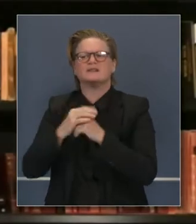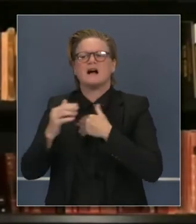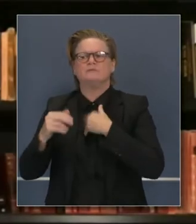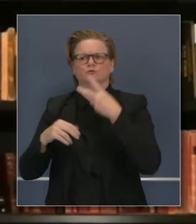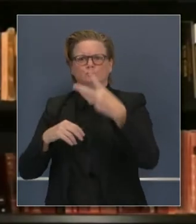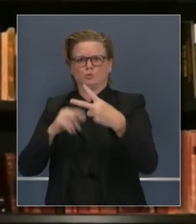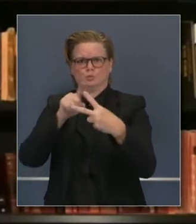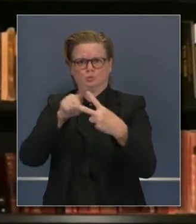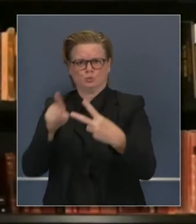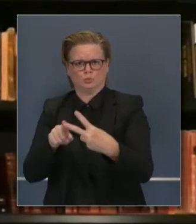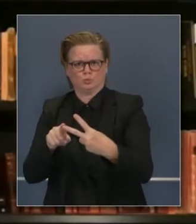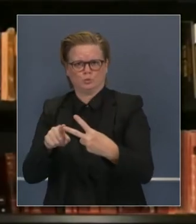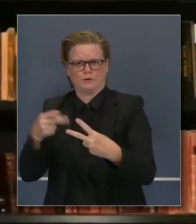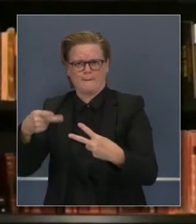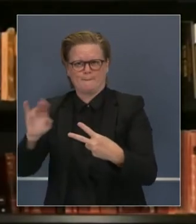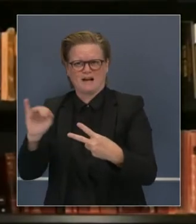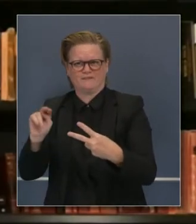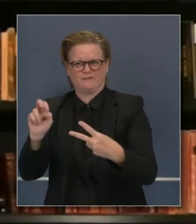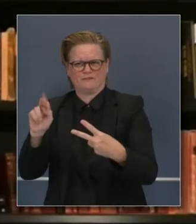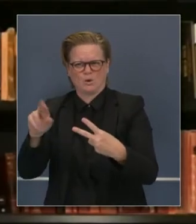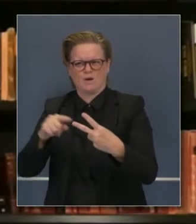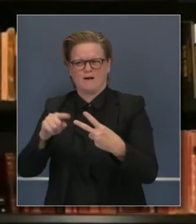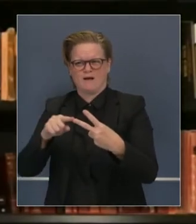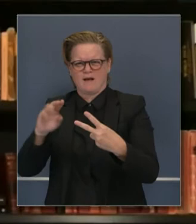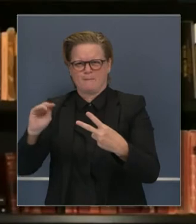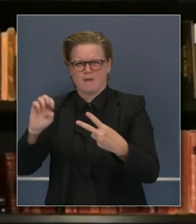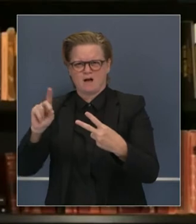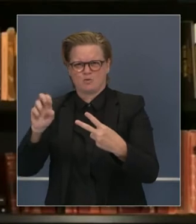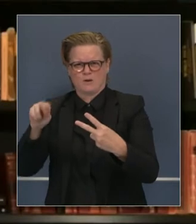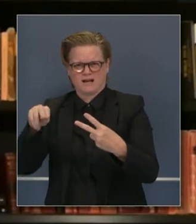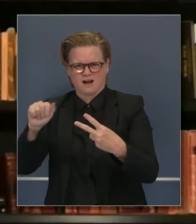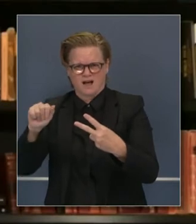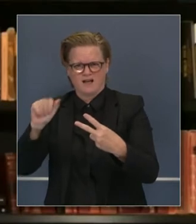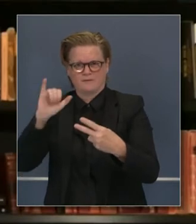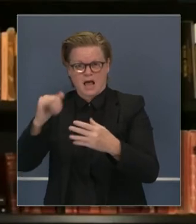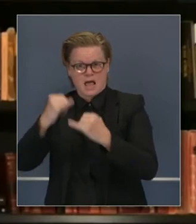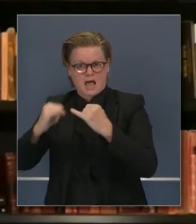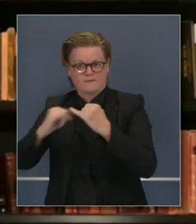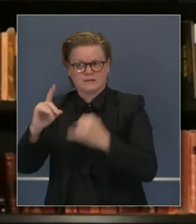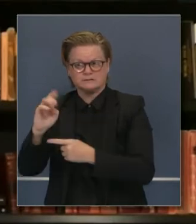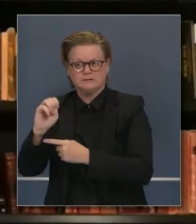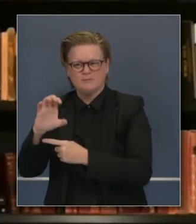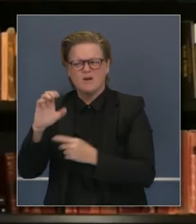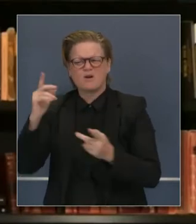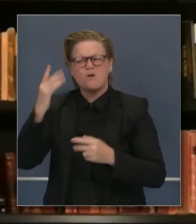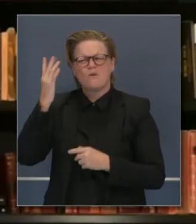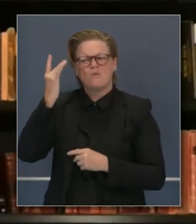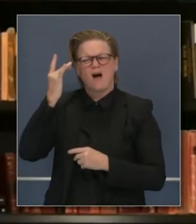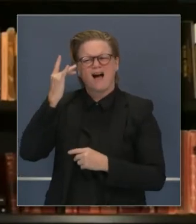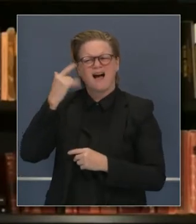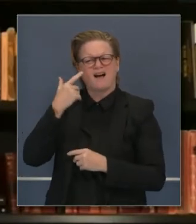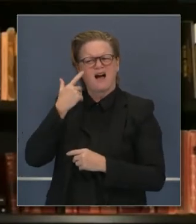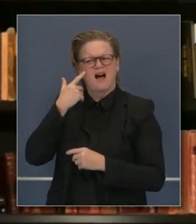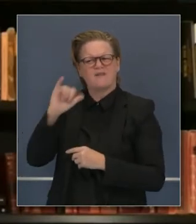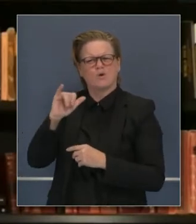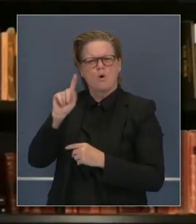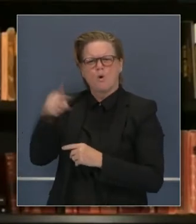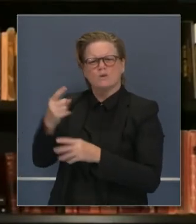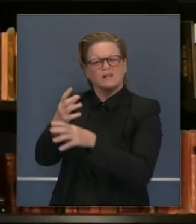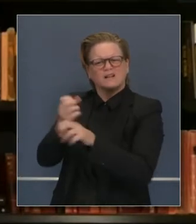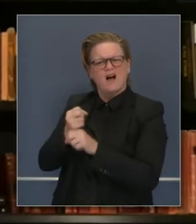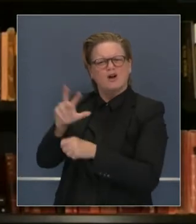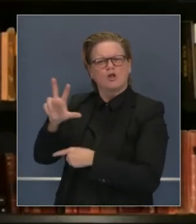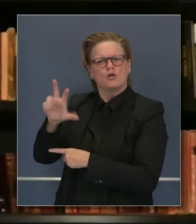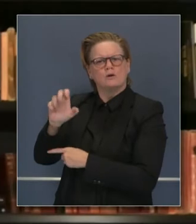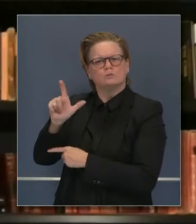dos vacunas de COVID listas para distribución a principios de siembra. Entonces, ¿por qué es que California está recibiendo 327